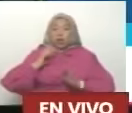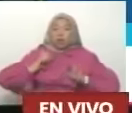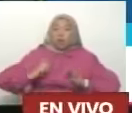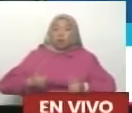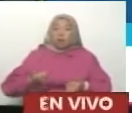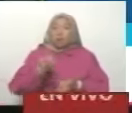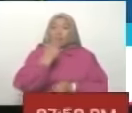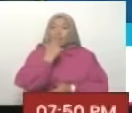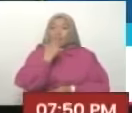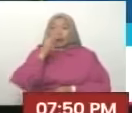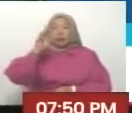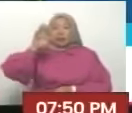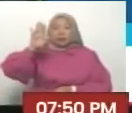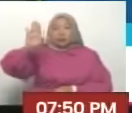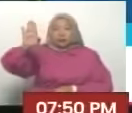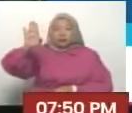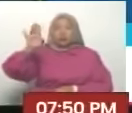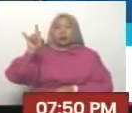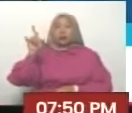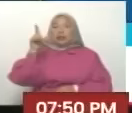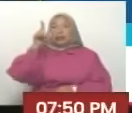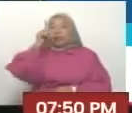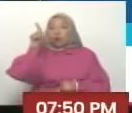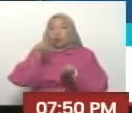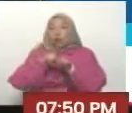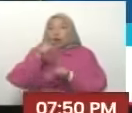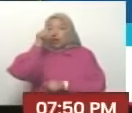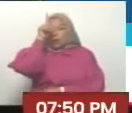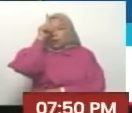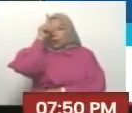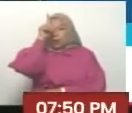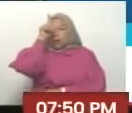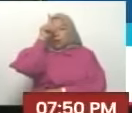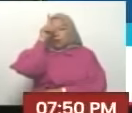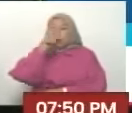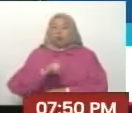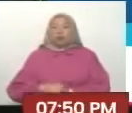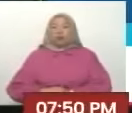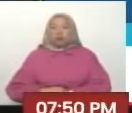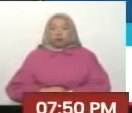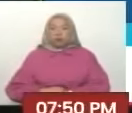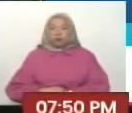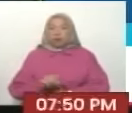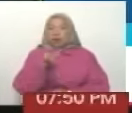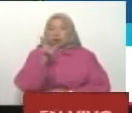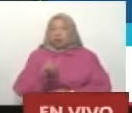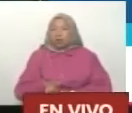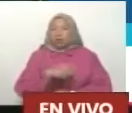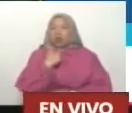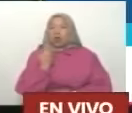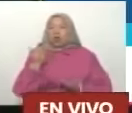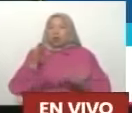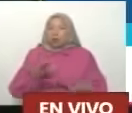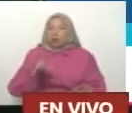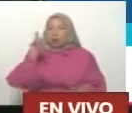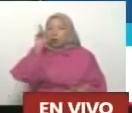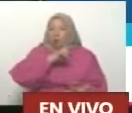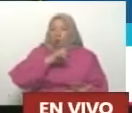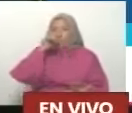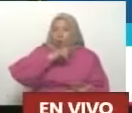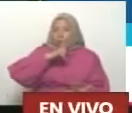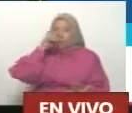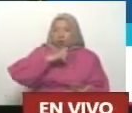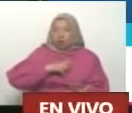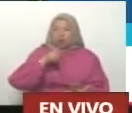El fascismo Y luego Surgió La unión soviética Como un gran poder